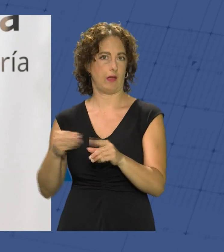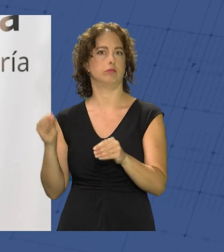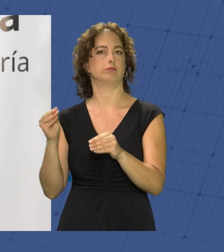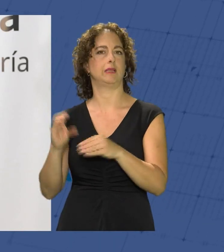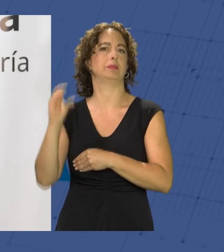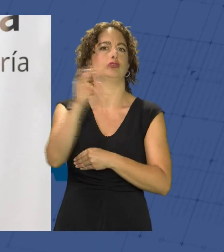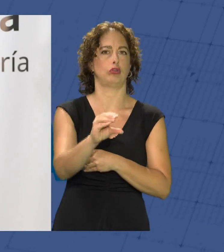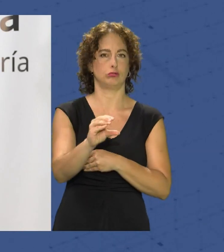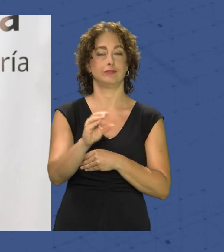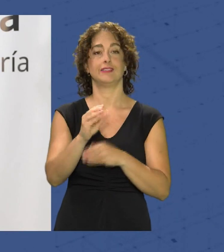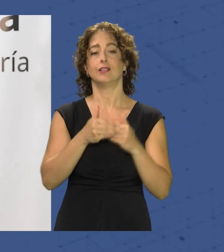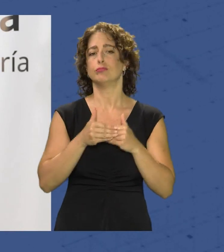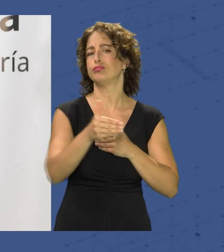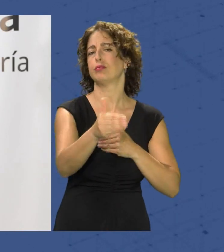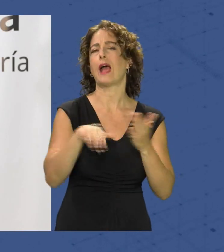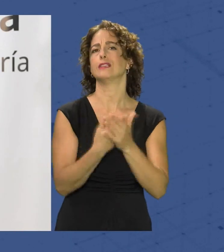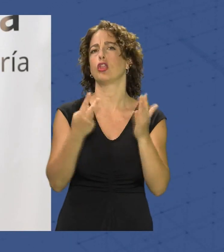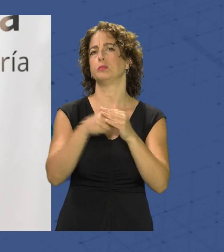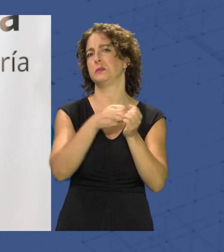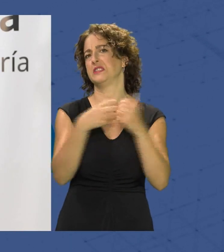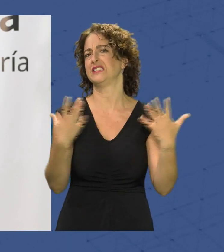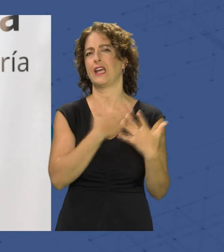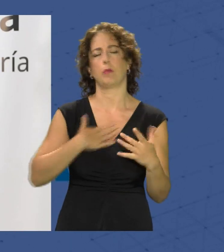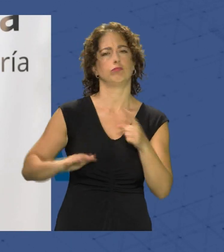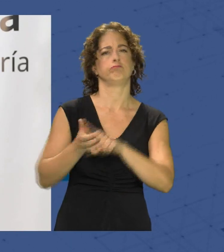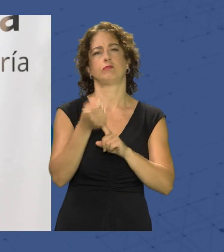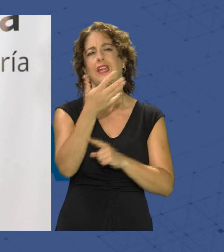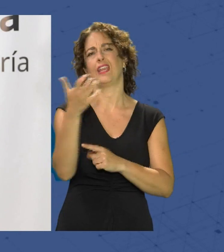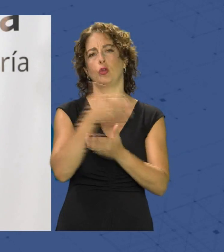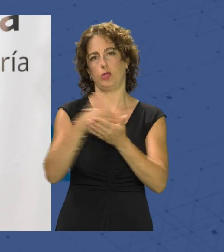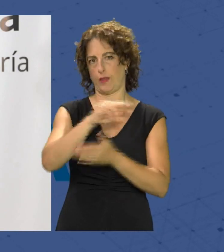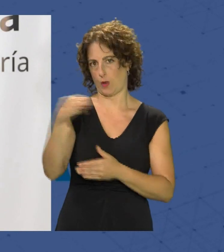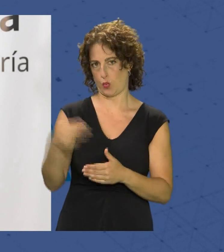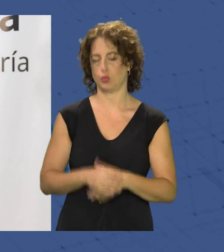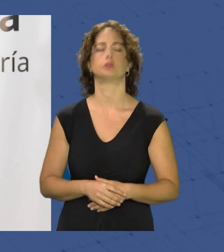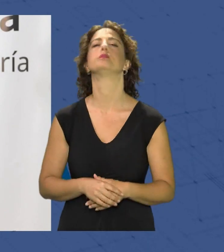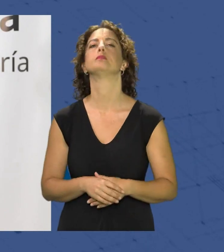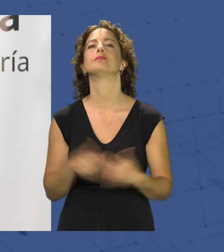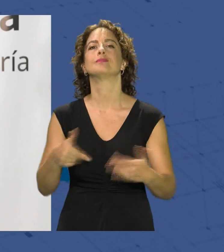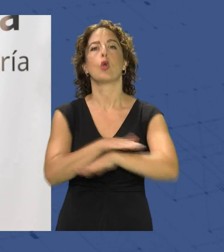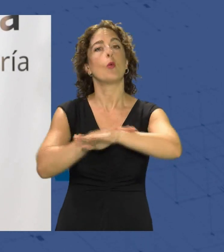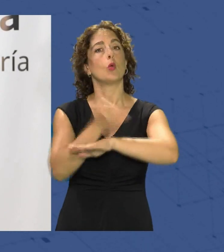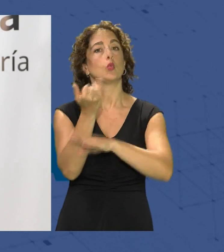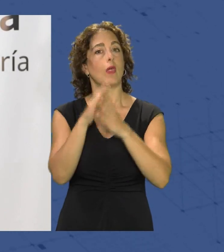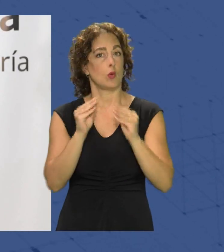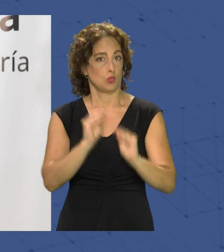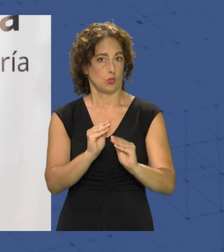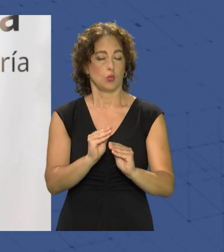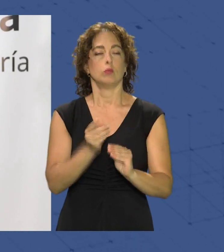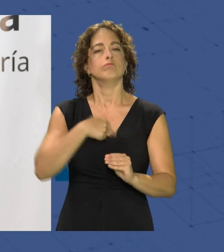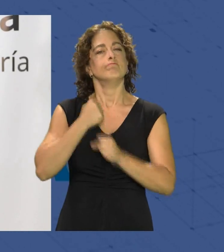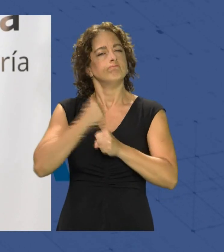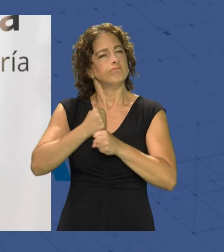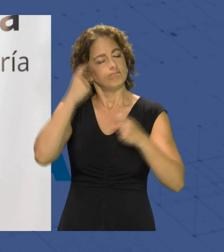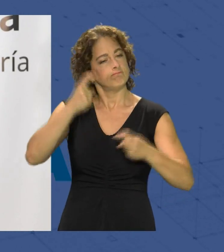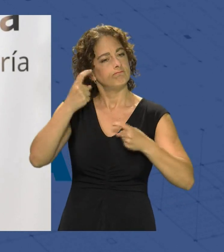2027 una inversión que ronde hasta los 500 millones de euros. Desde el Gobierno de la Junta Andalucía trabajamos con